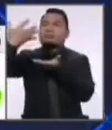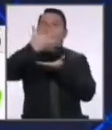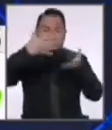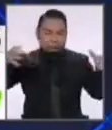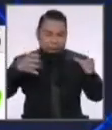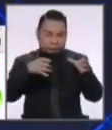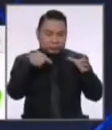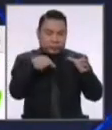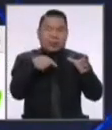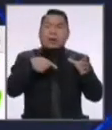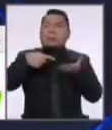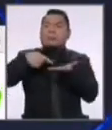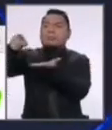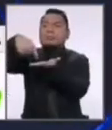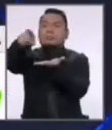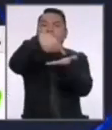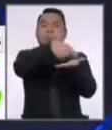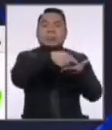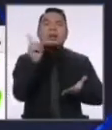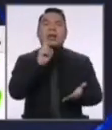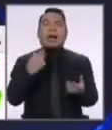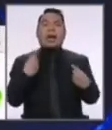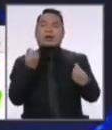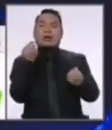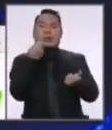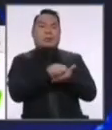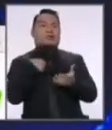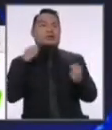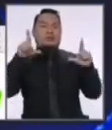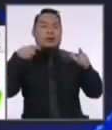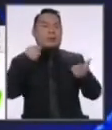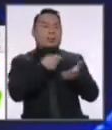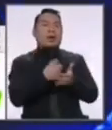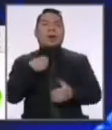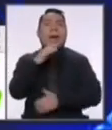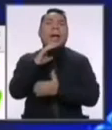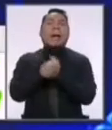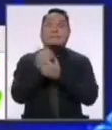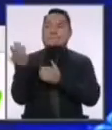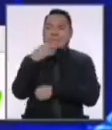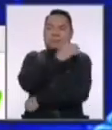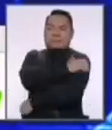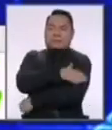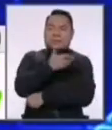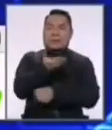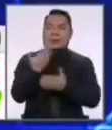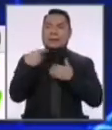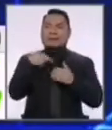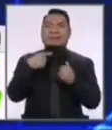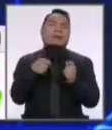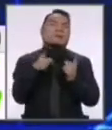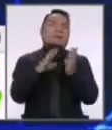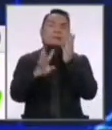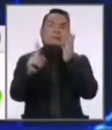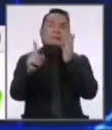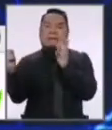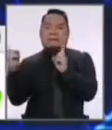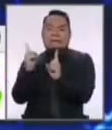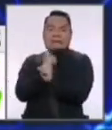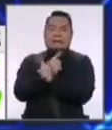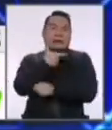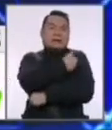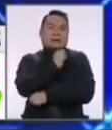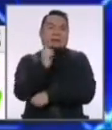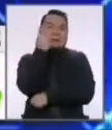distribuirlas, no en función del que tiene más billete o del que tiene más amigos para saltarse la cola y vacunarse primero,